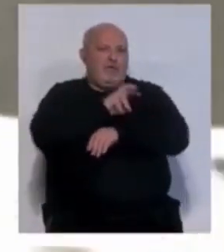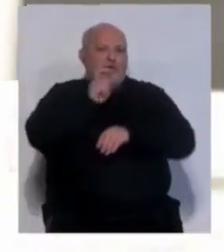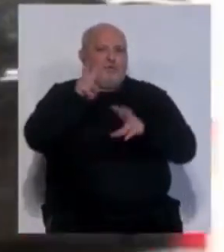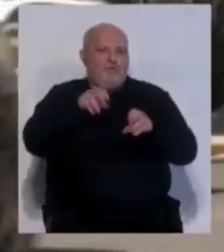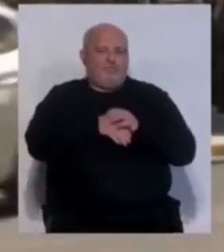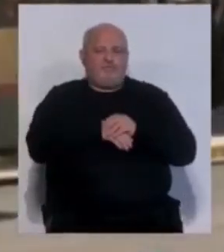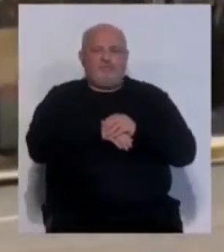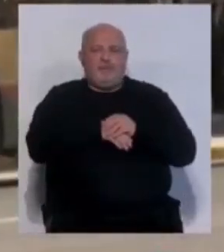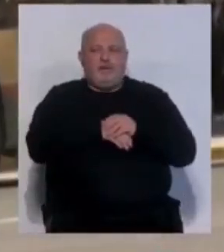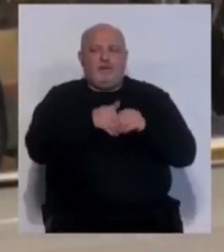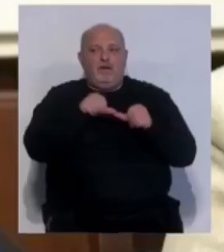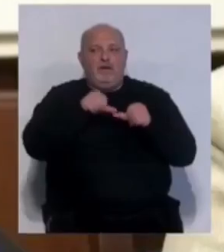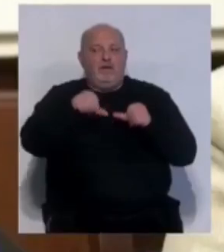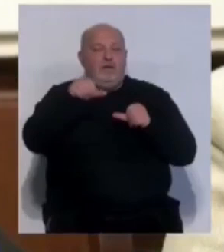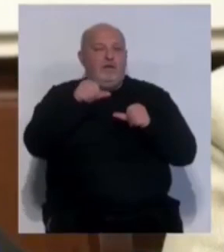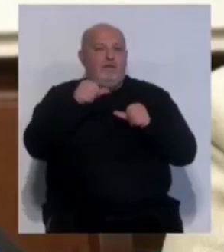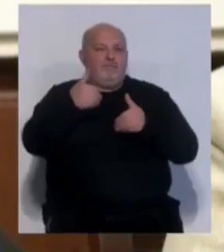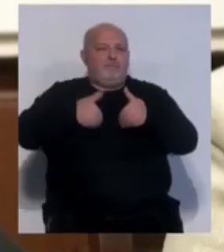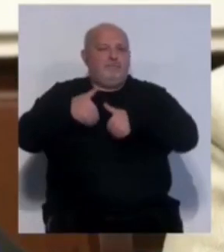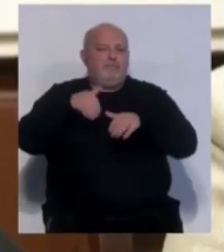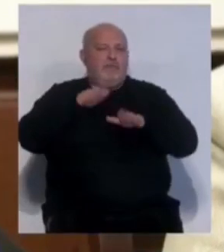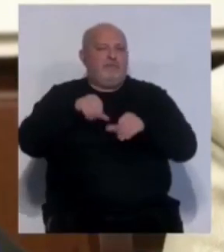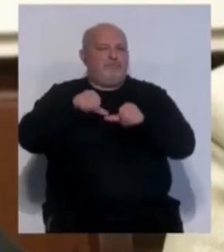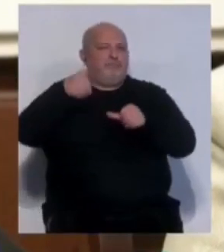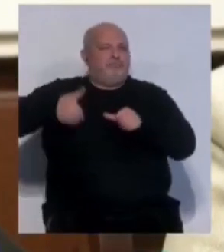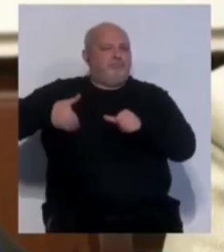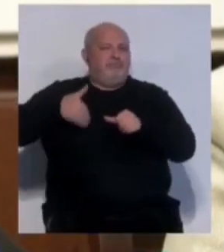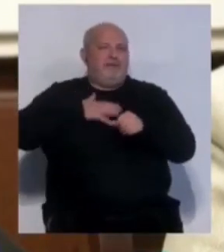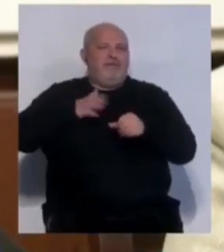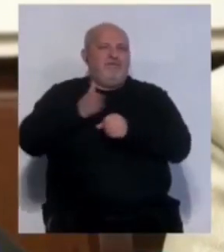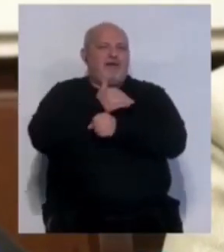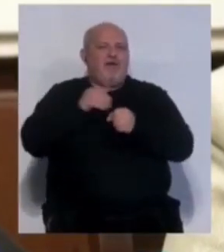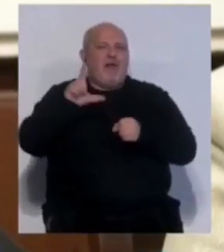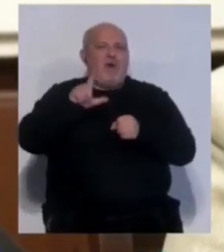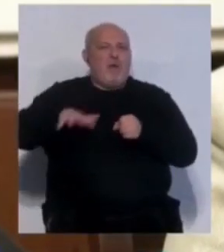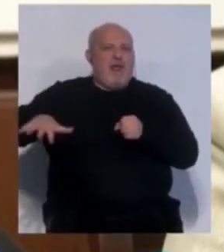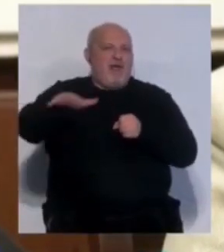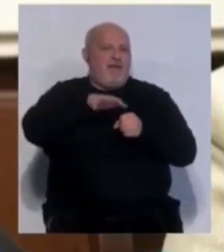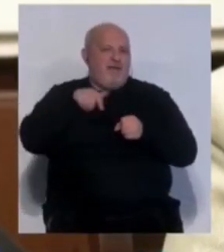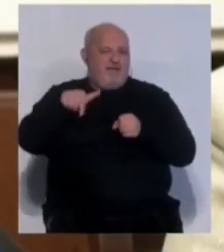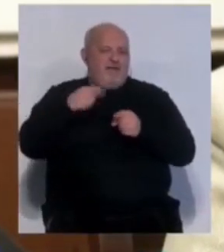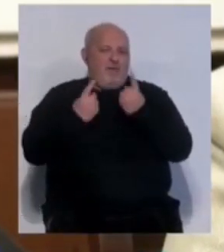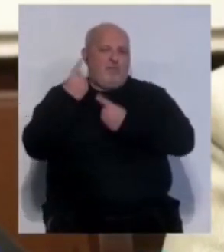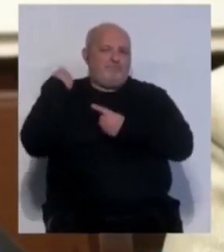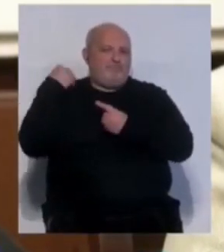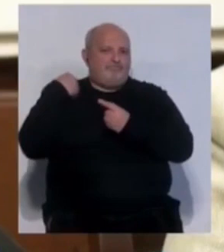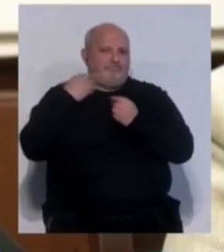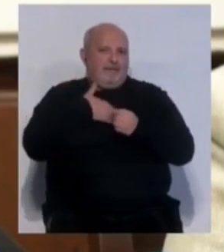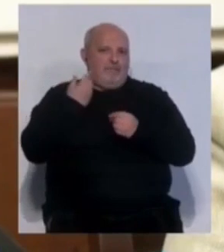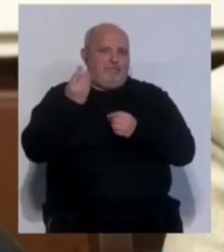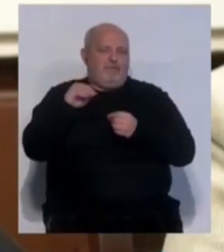Hemos incorporado la tan demandada parada que se pide en la Laguna por parte de los vecinos del barrio,